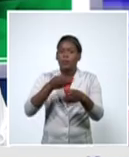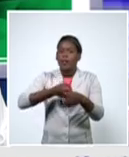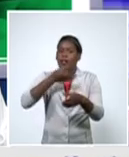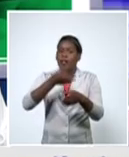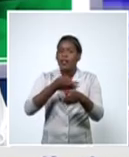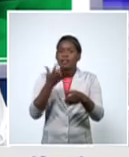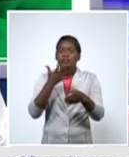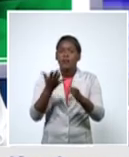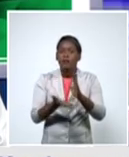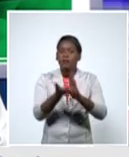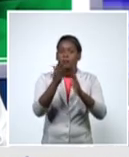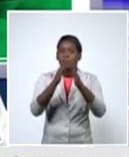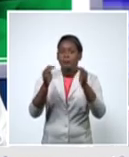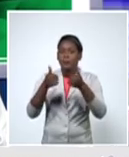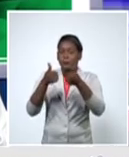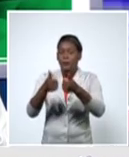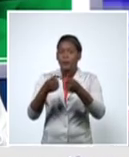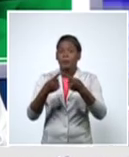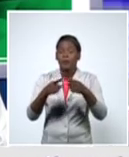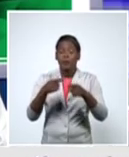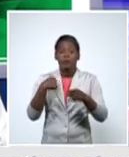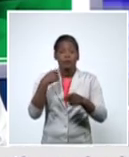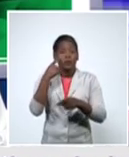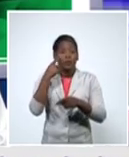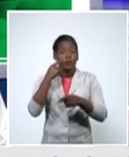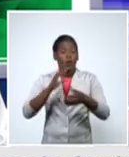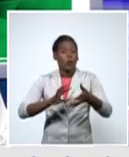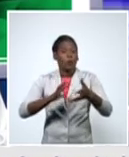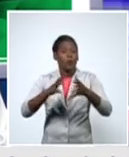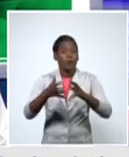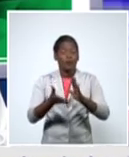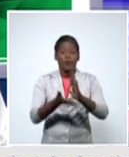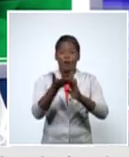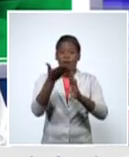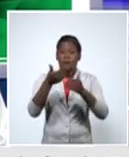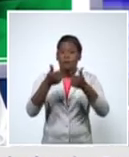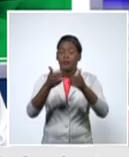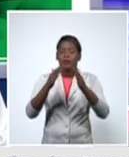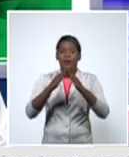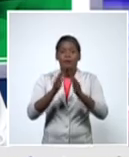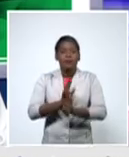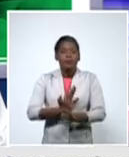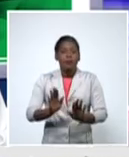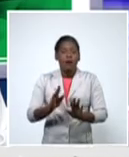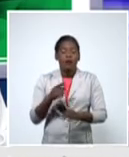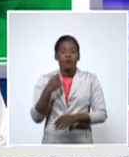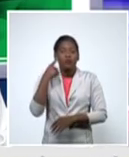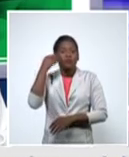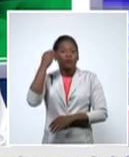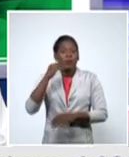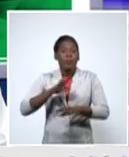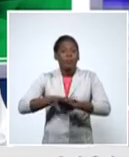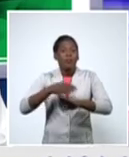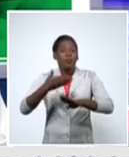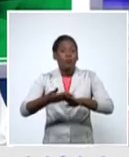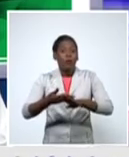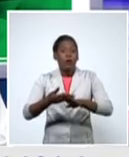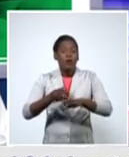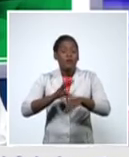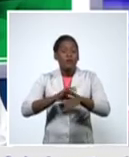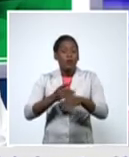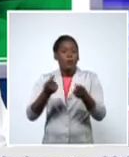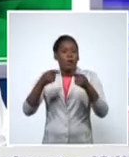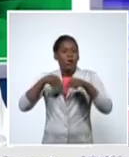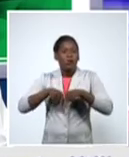las complicaciones que está dejando esta enfermedad no tenemos por qué someter a nuestra población